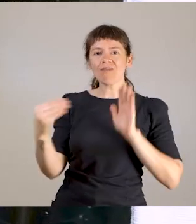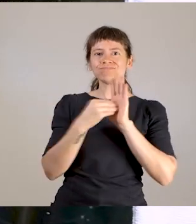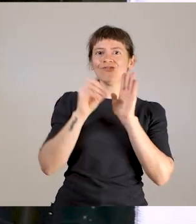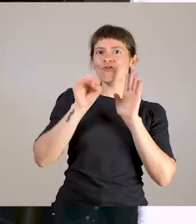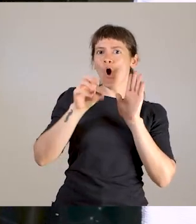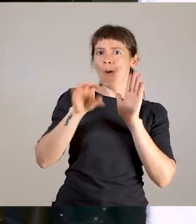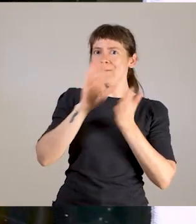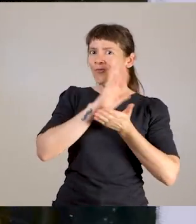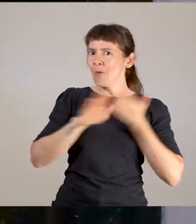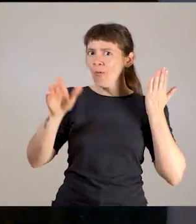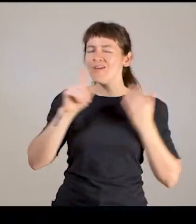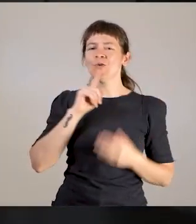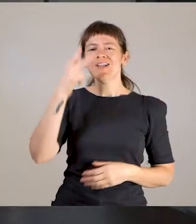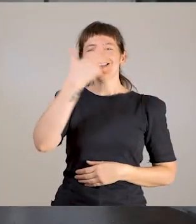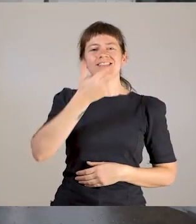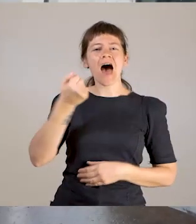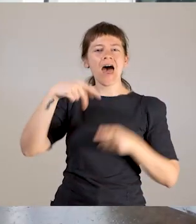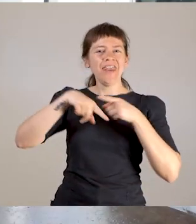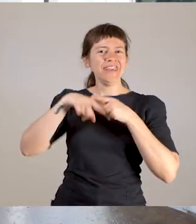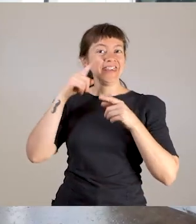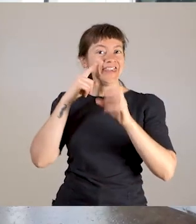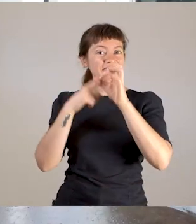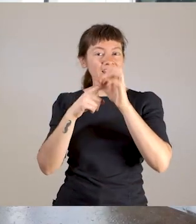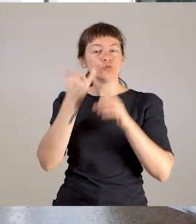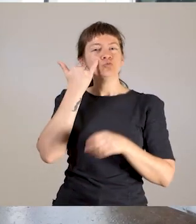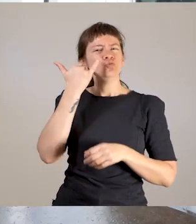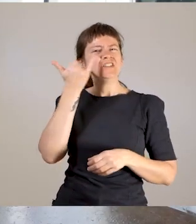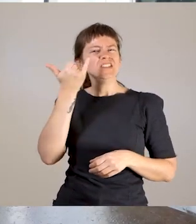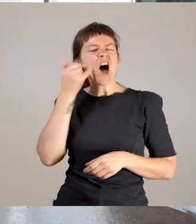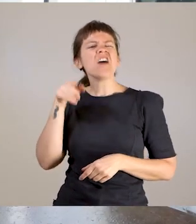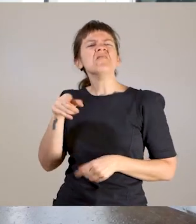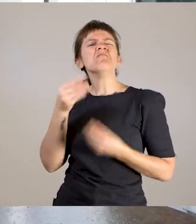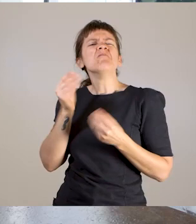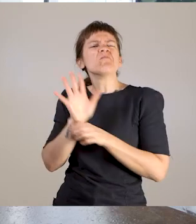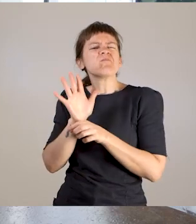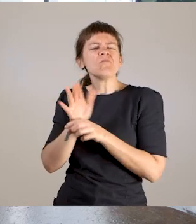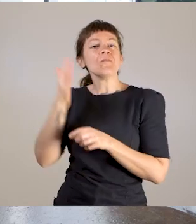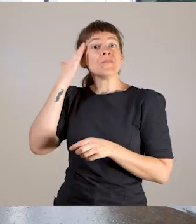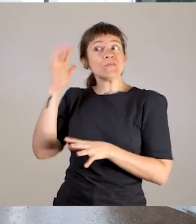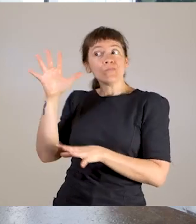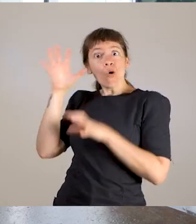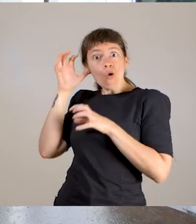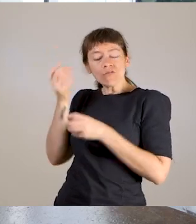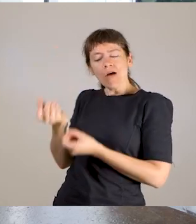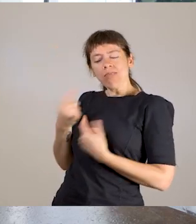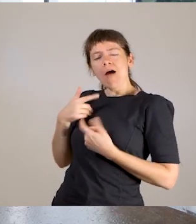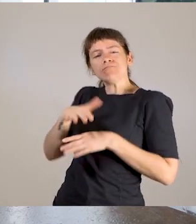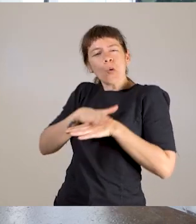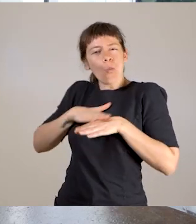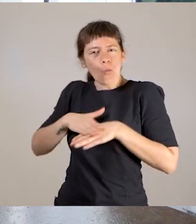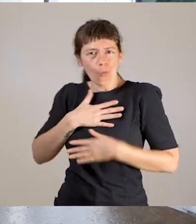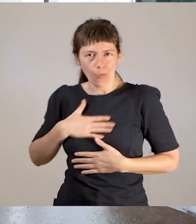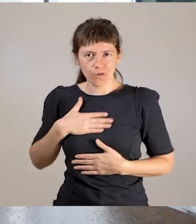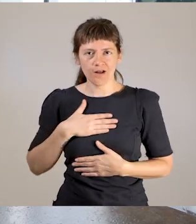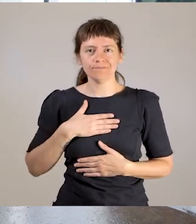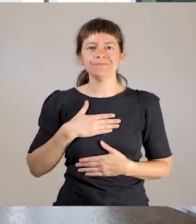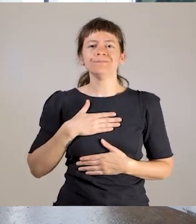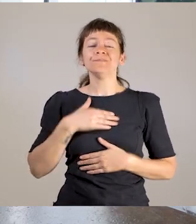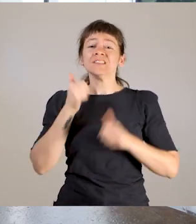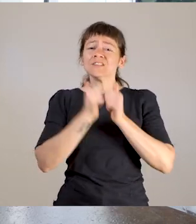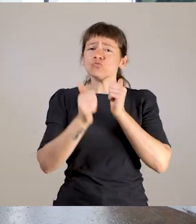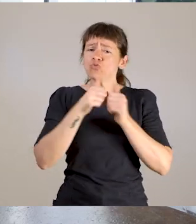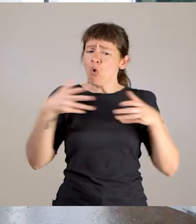significa memoria que sana. Las historias que se escuchan en la comunidad, que uno atraviesa, que nuestros cuerpos atraviesan,